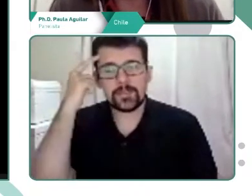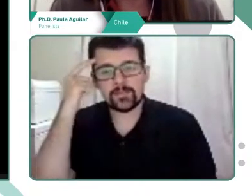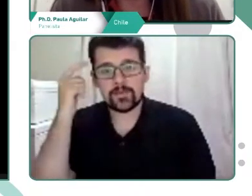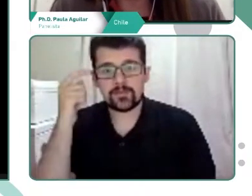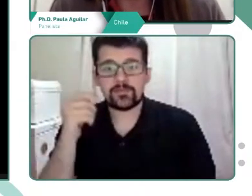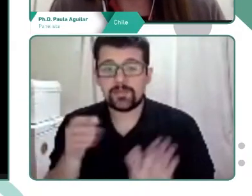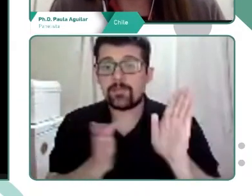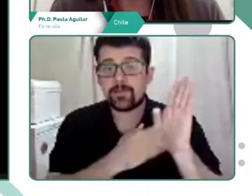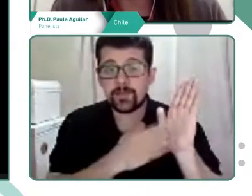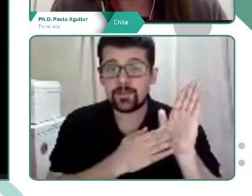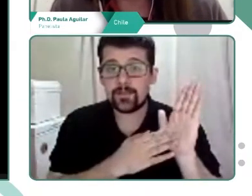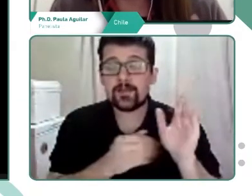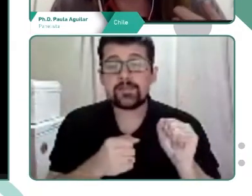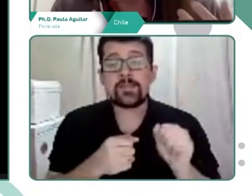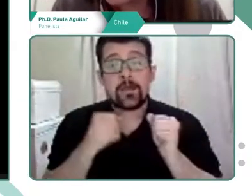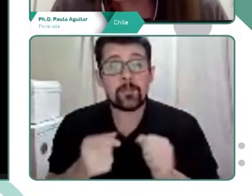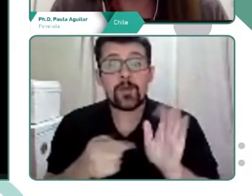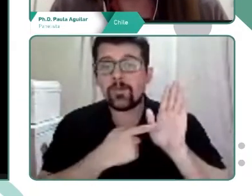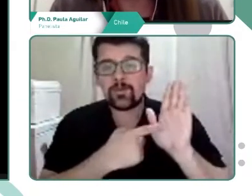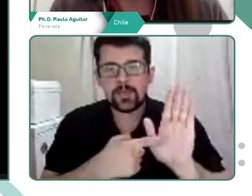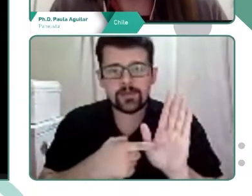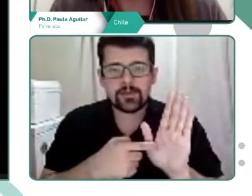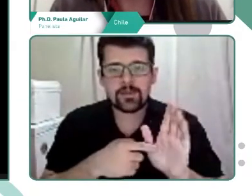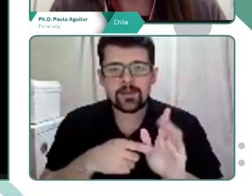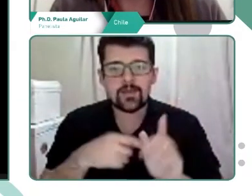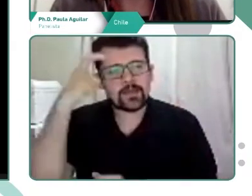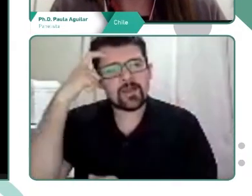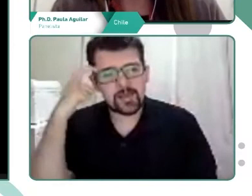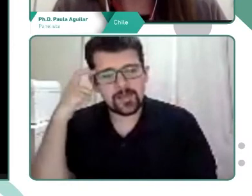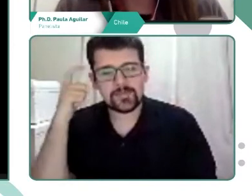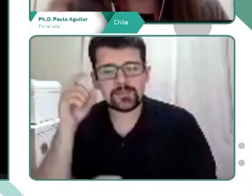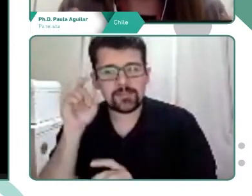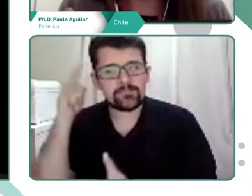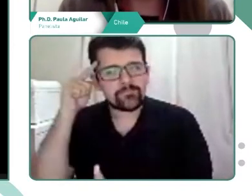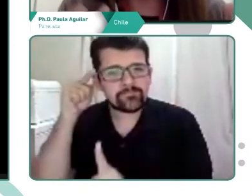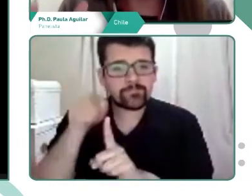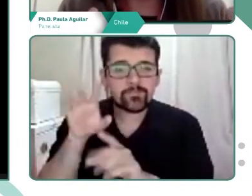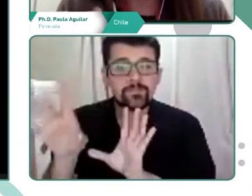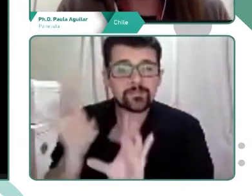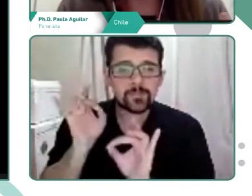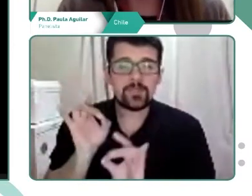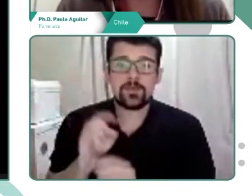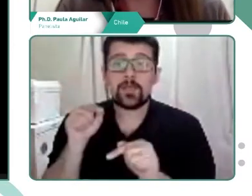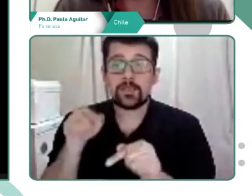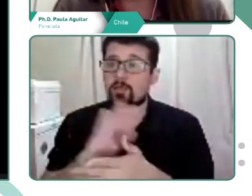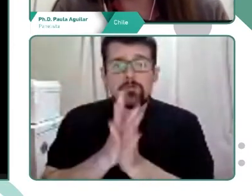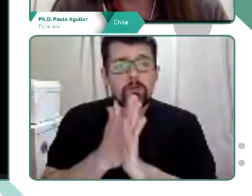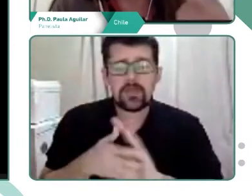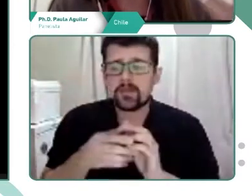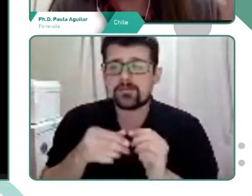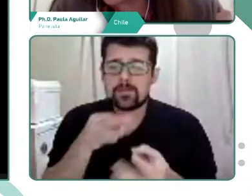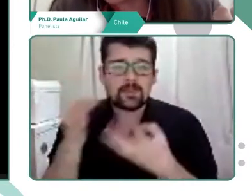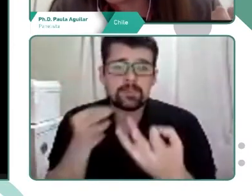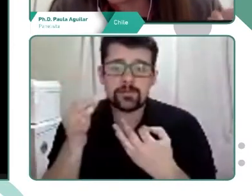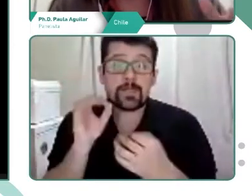evidentemente que da cuenta de preferencias, de creencias, y todas esas descripciones y